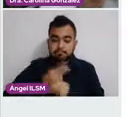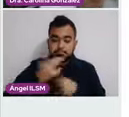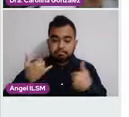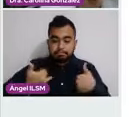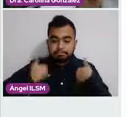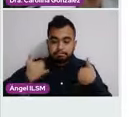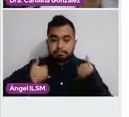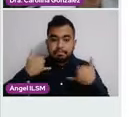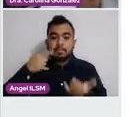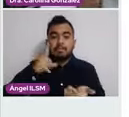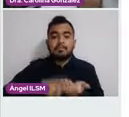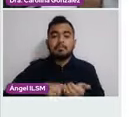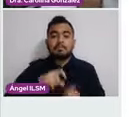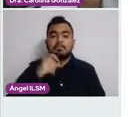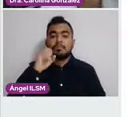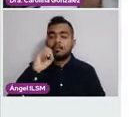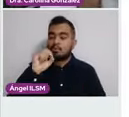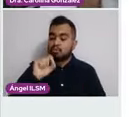de 0.64.